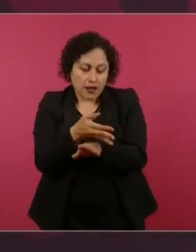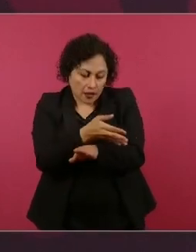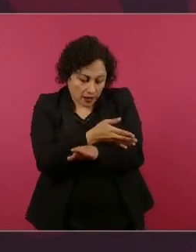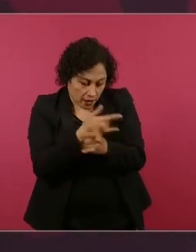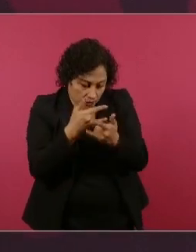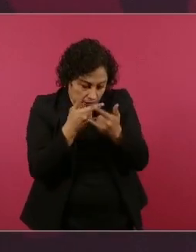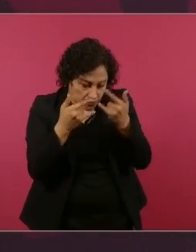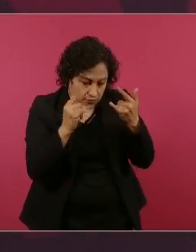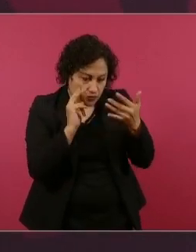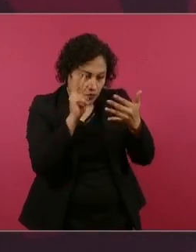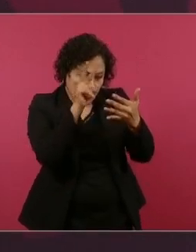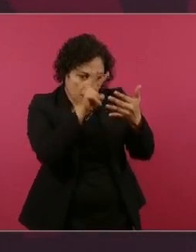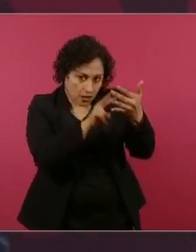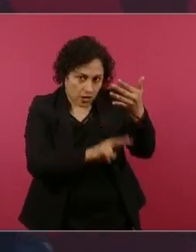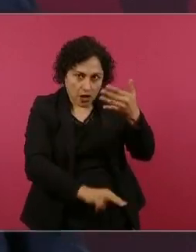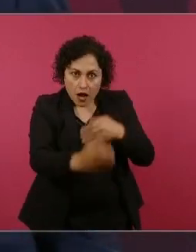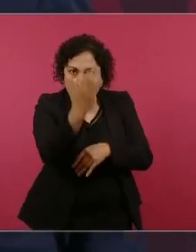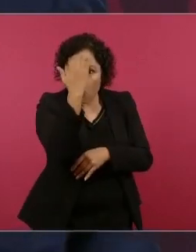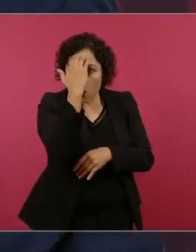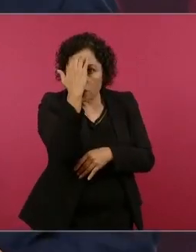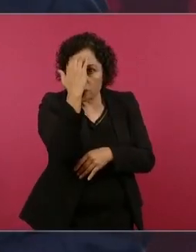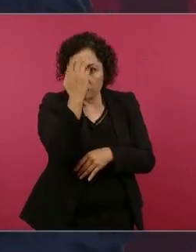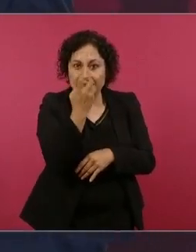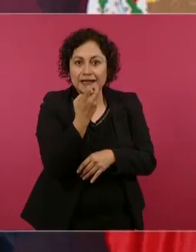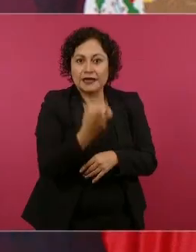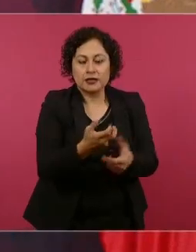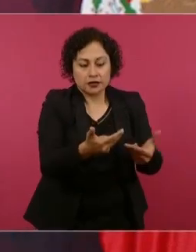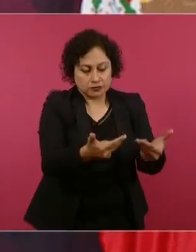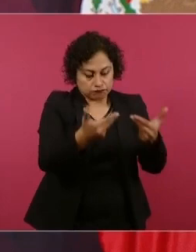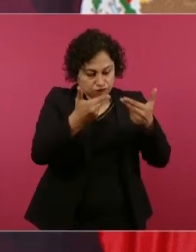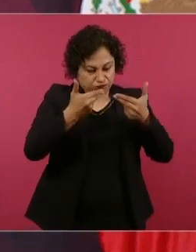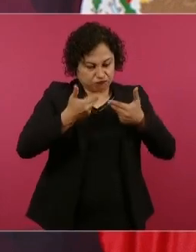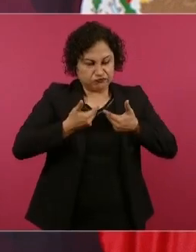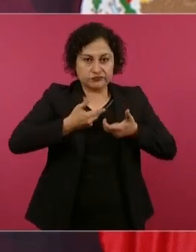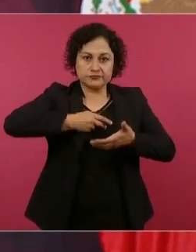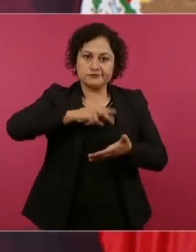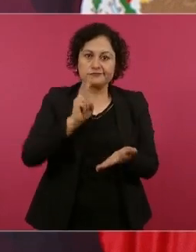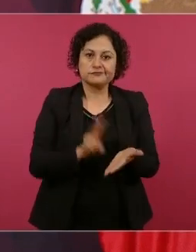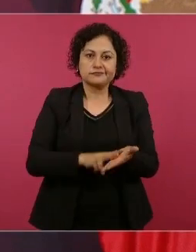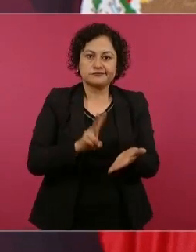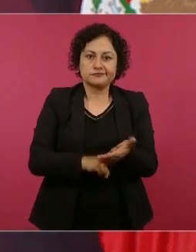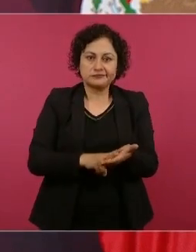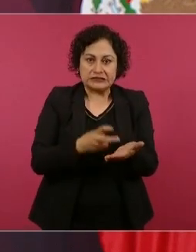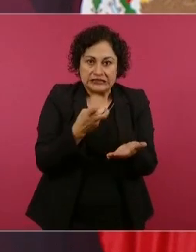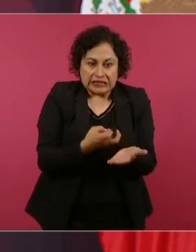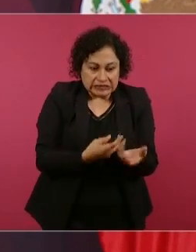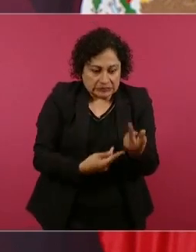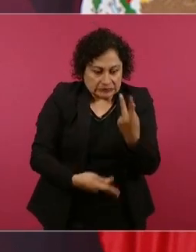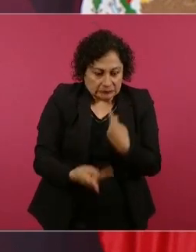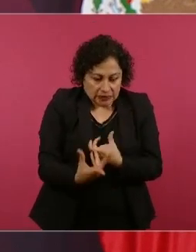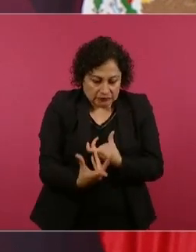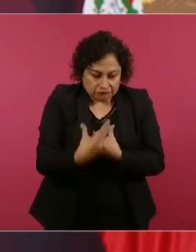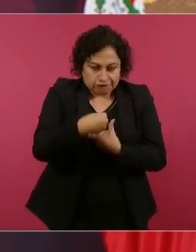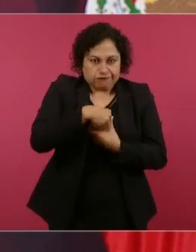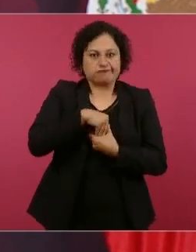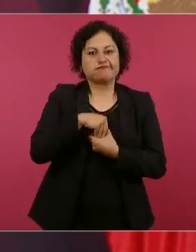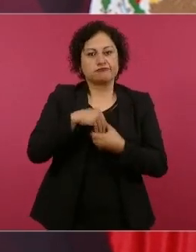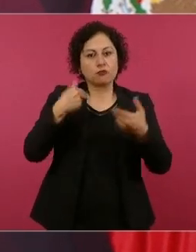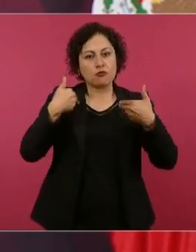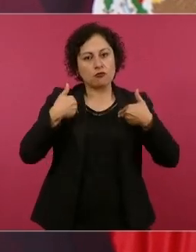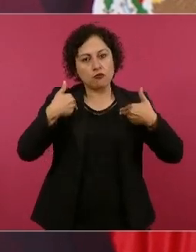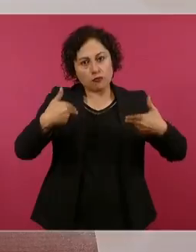Y eso es lo que nutre el humanismo mexicano, nuestra fecunda